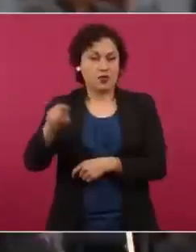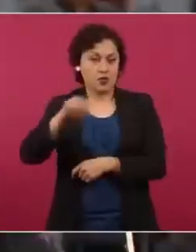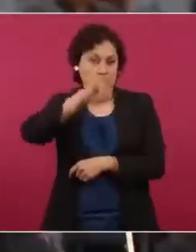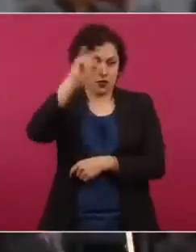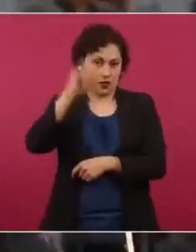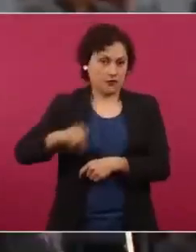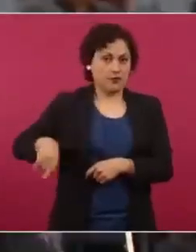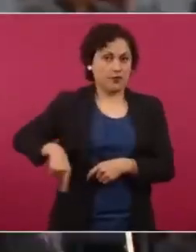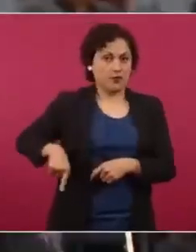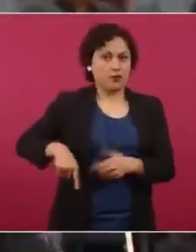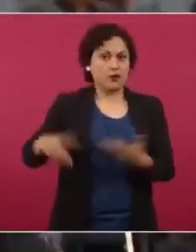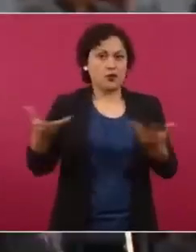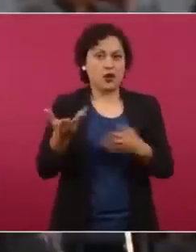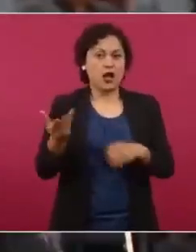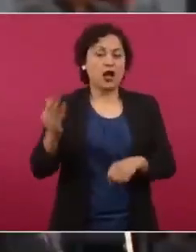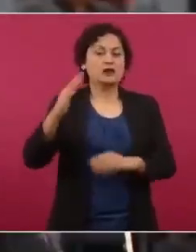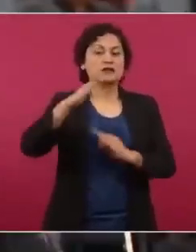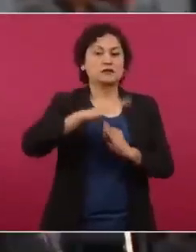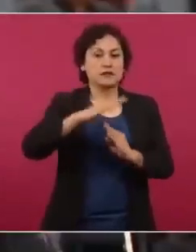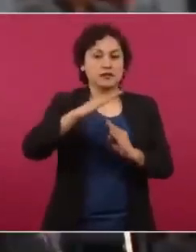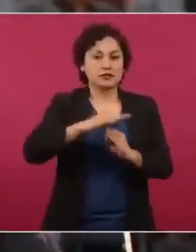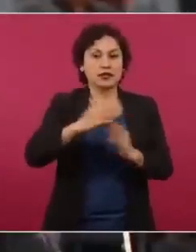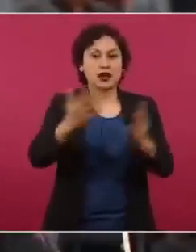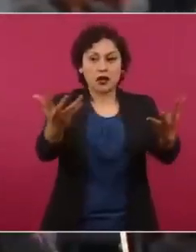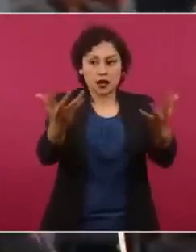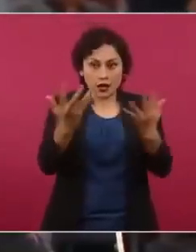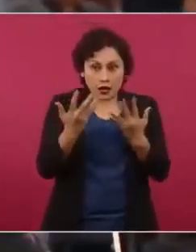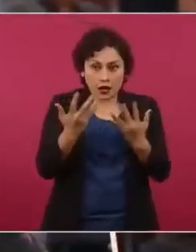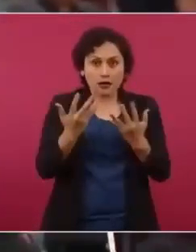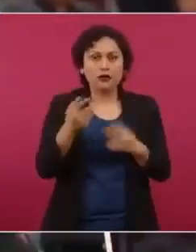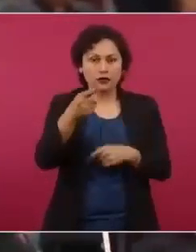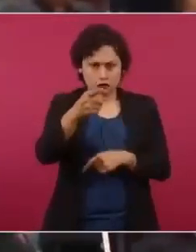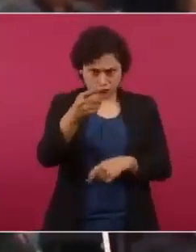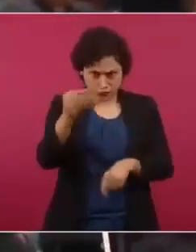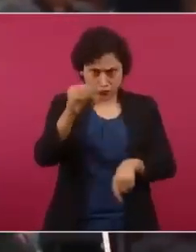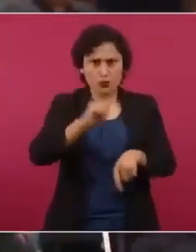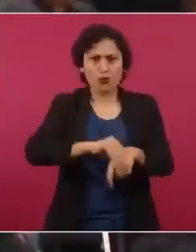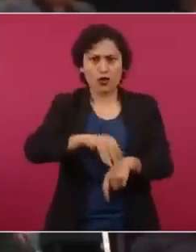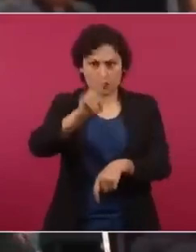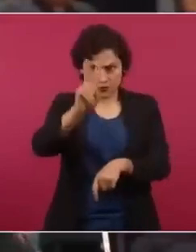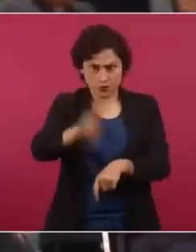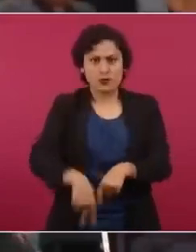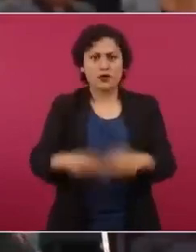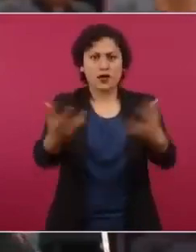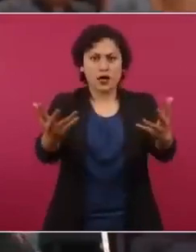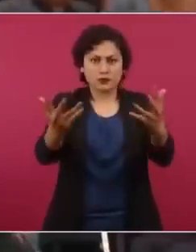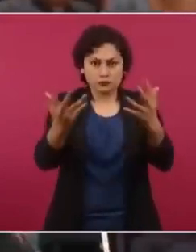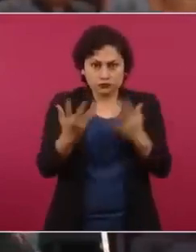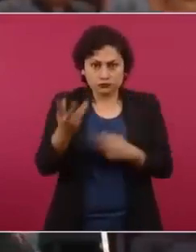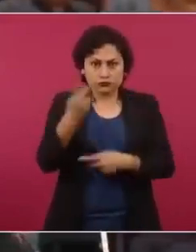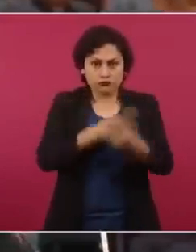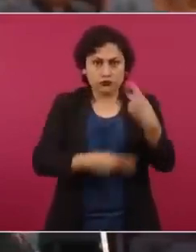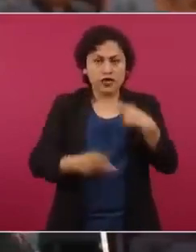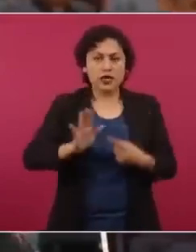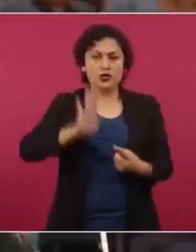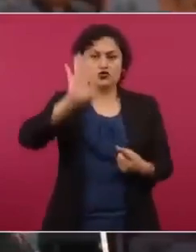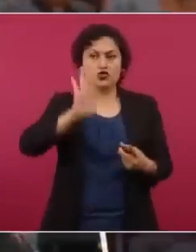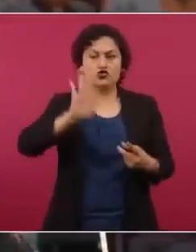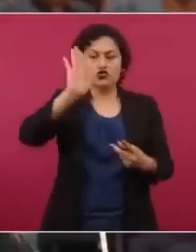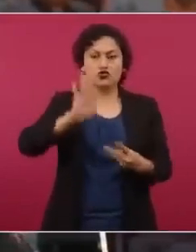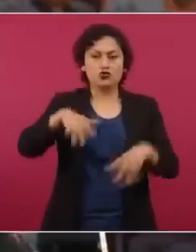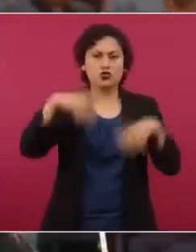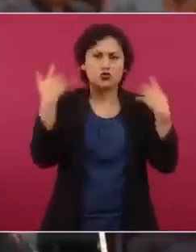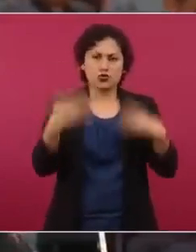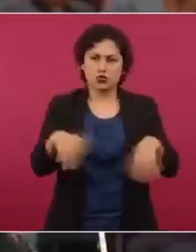y toda la gente que ha sido despojada viene y le informa, estamos ante el robo más grande de la historia en cuanto a